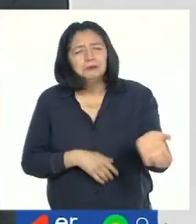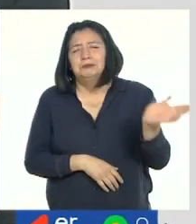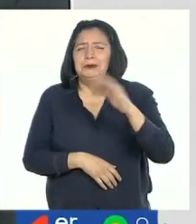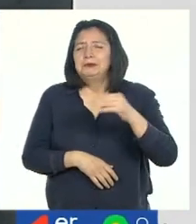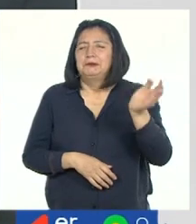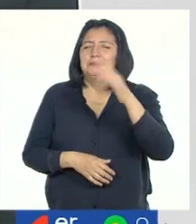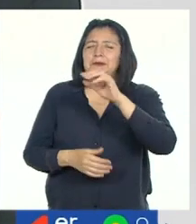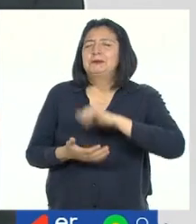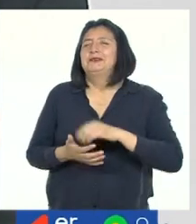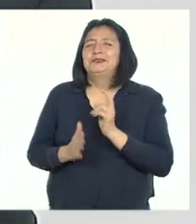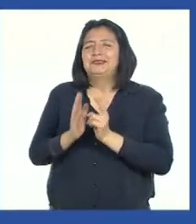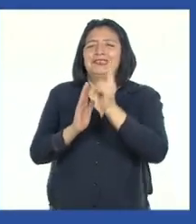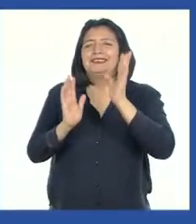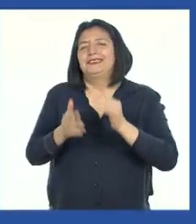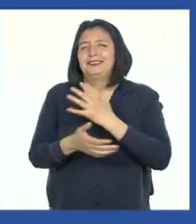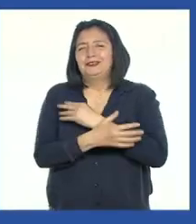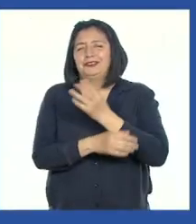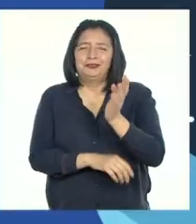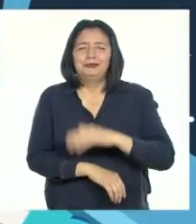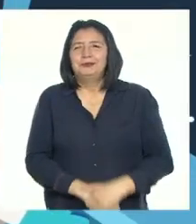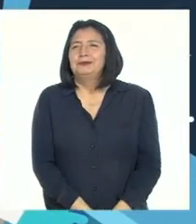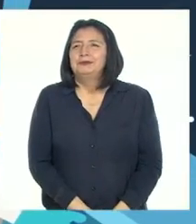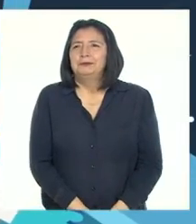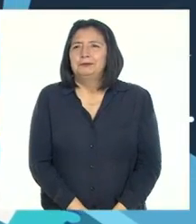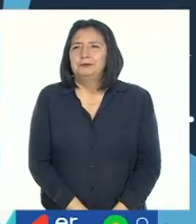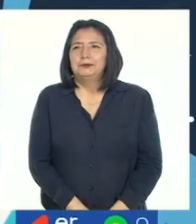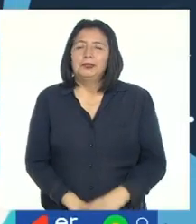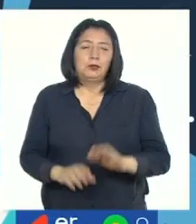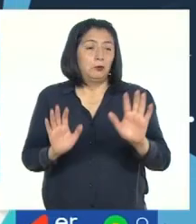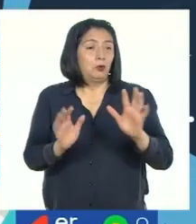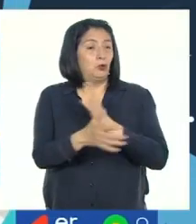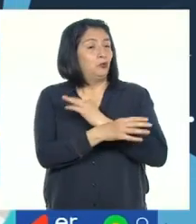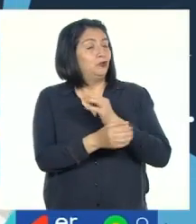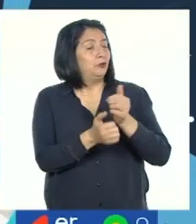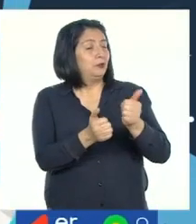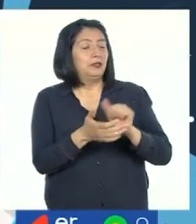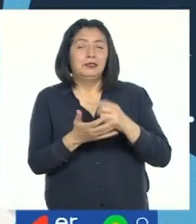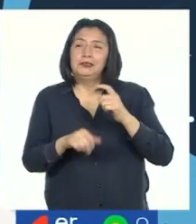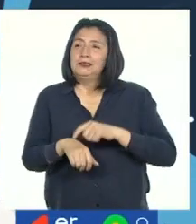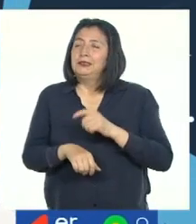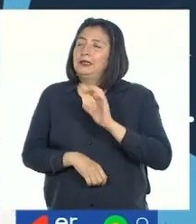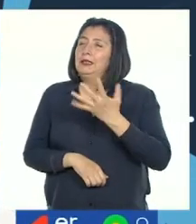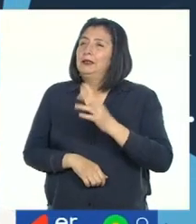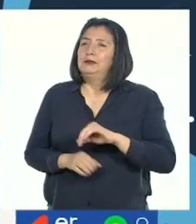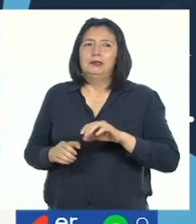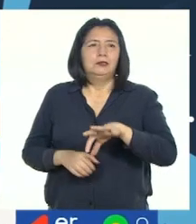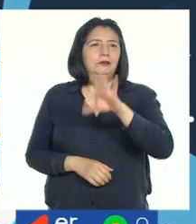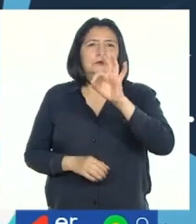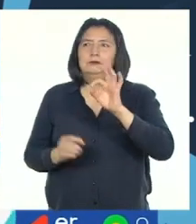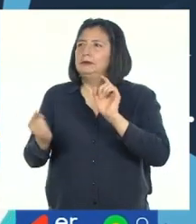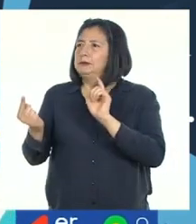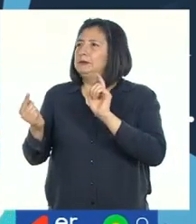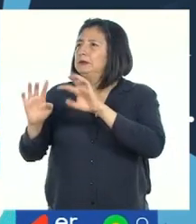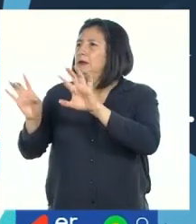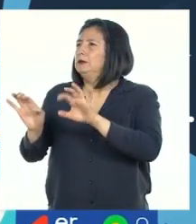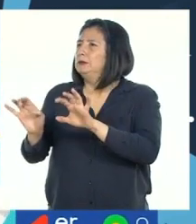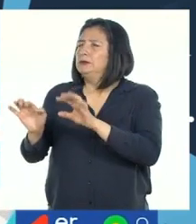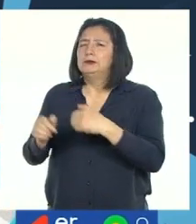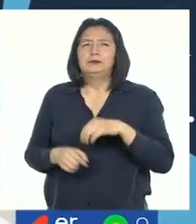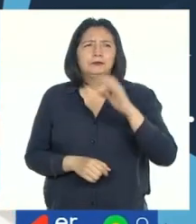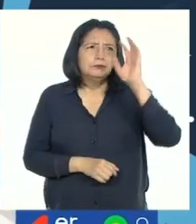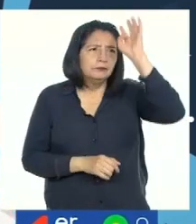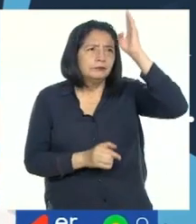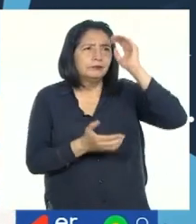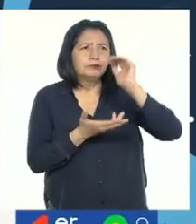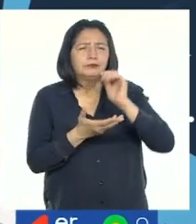Anita, el astronauta y Osito. Muy bien, Osito. Es hora de encontrar a la computadora. Gallito